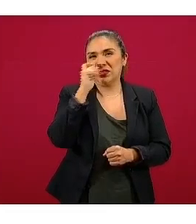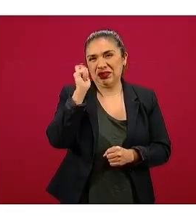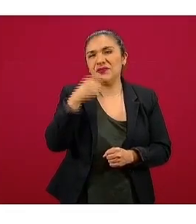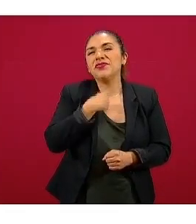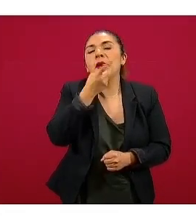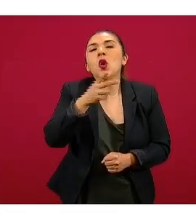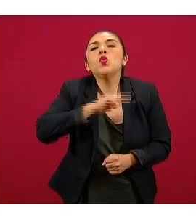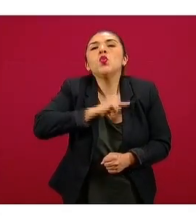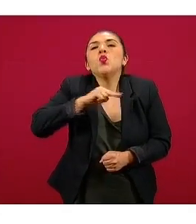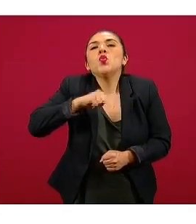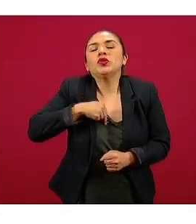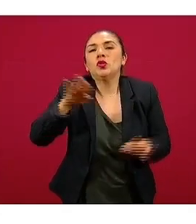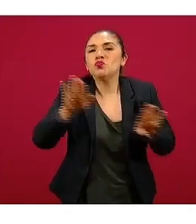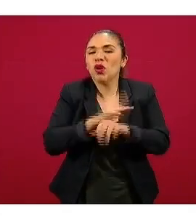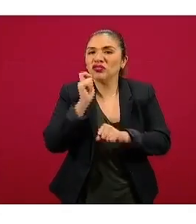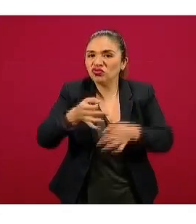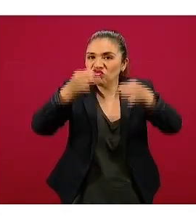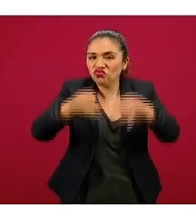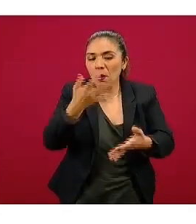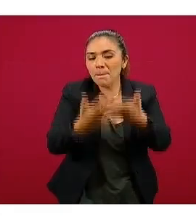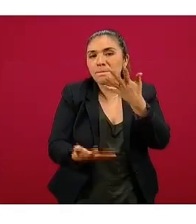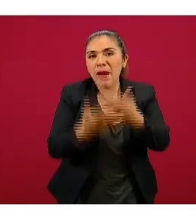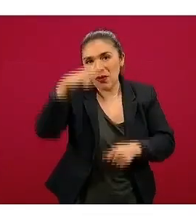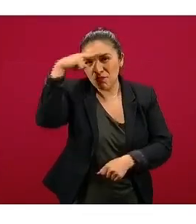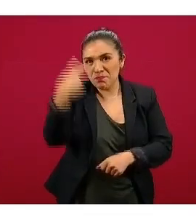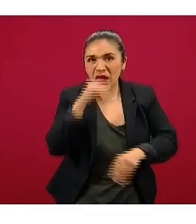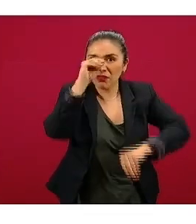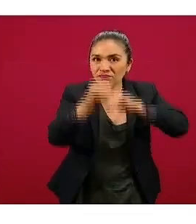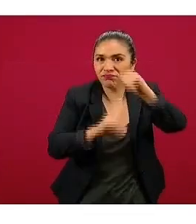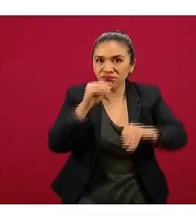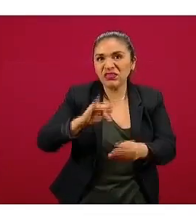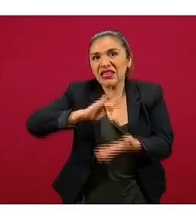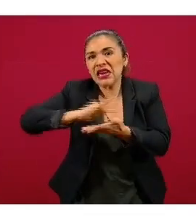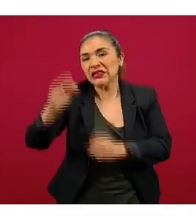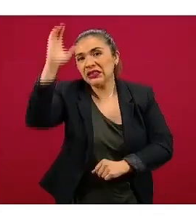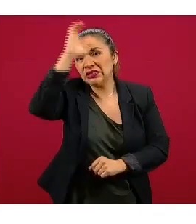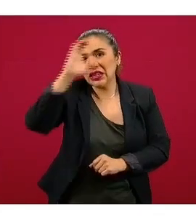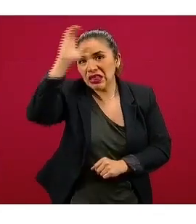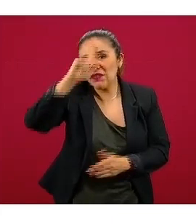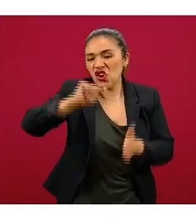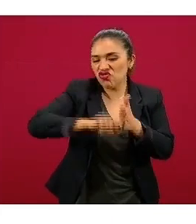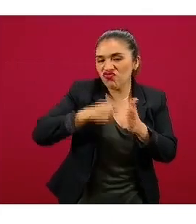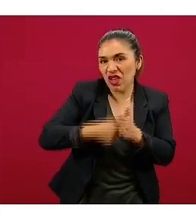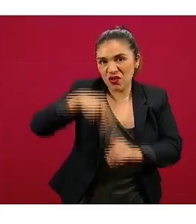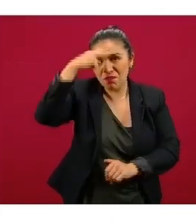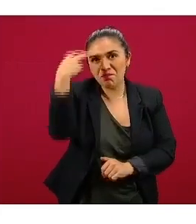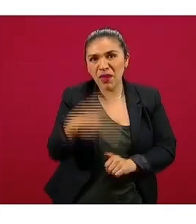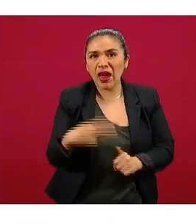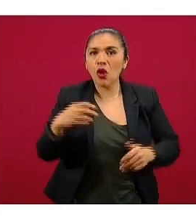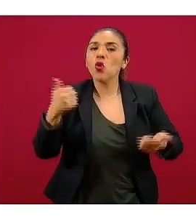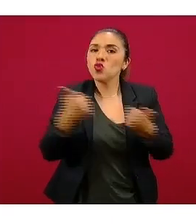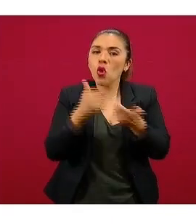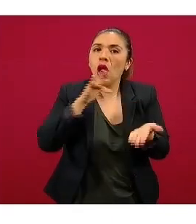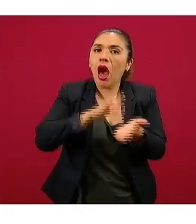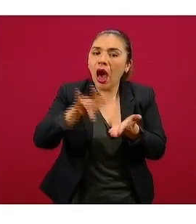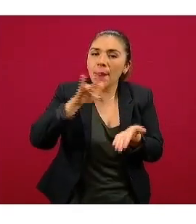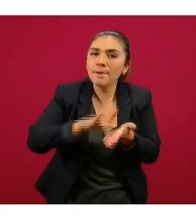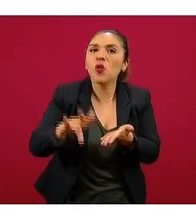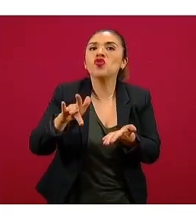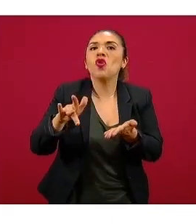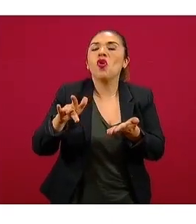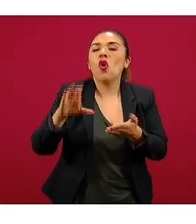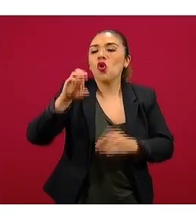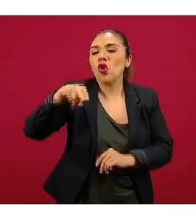de producción mexicana, son gracias a las capacidades de científicos y técnicos mexicanos que con el apoyo y la colaboración